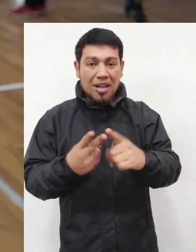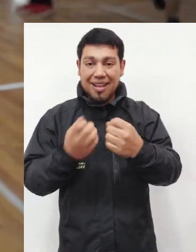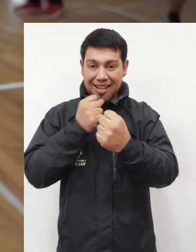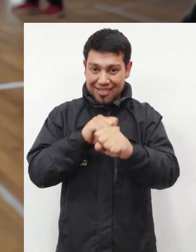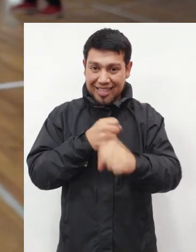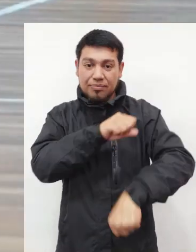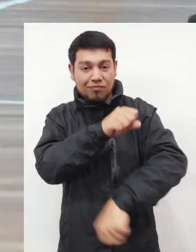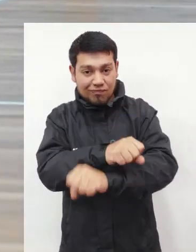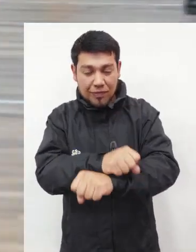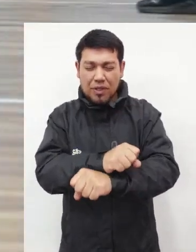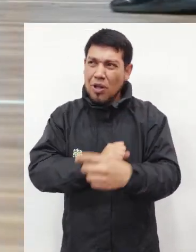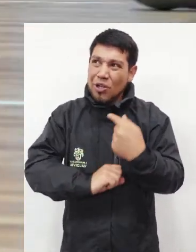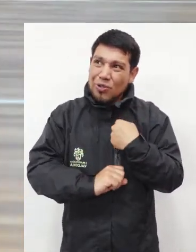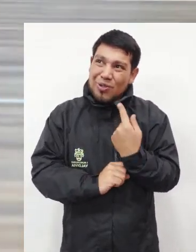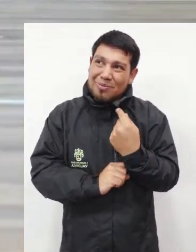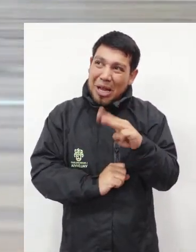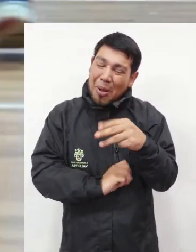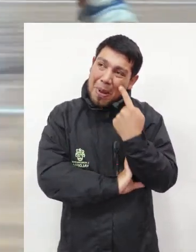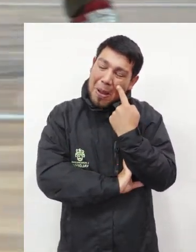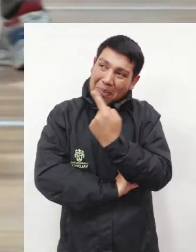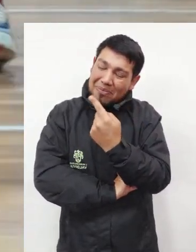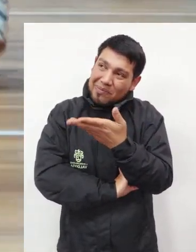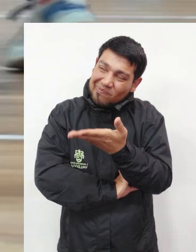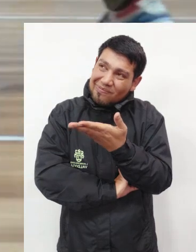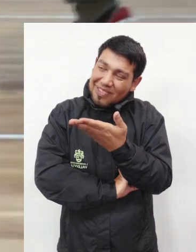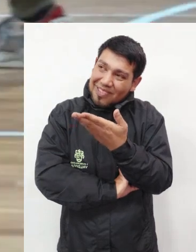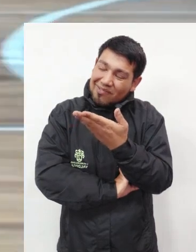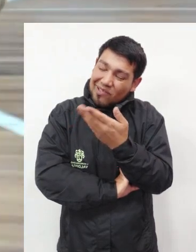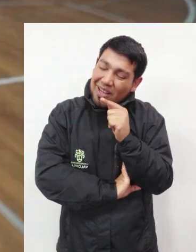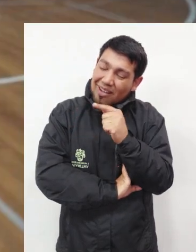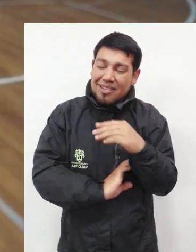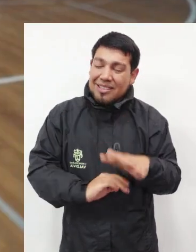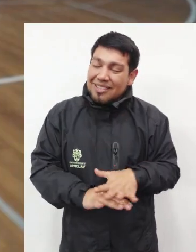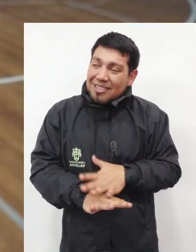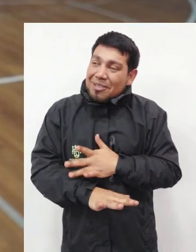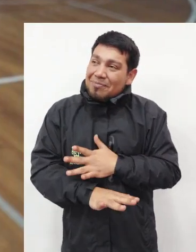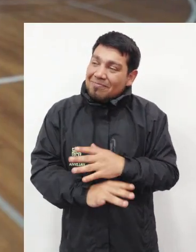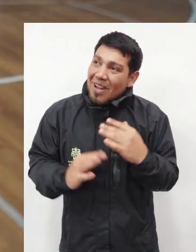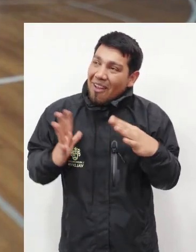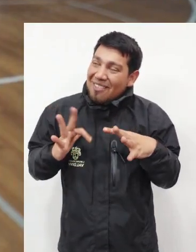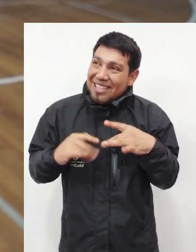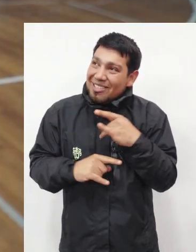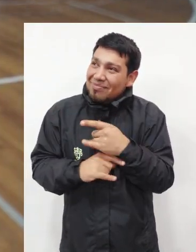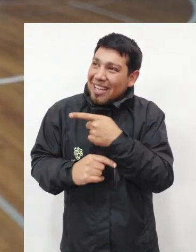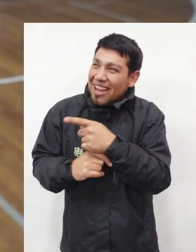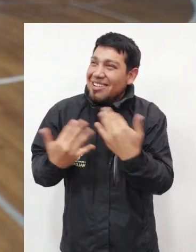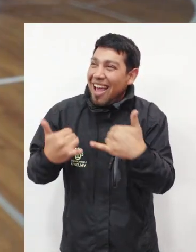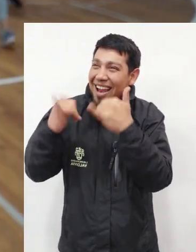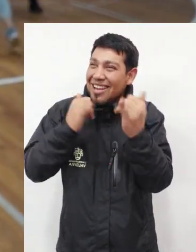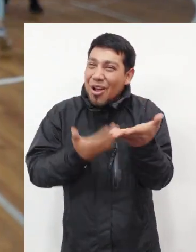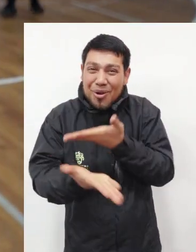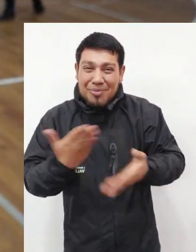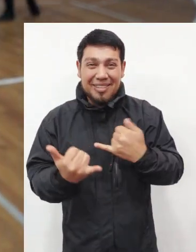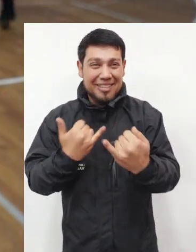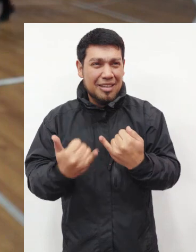este conjunto de la comunidad. La verdad es que me hace muy feliz que esté participando, porque así puede, aparte de